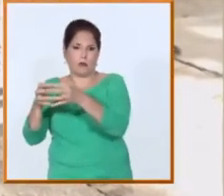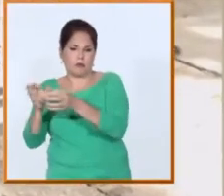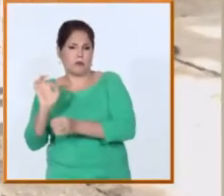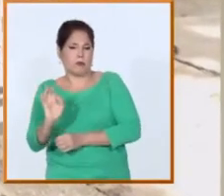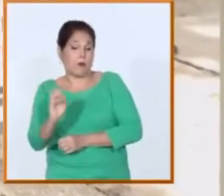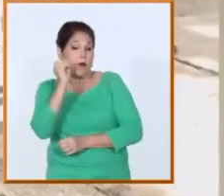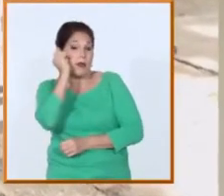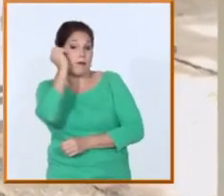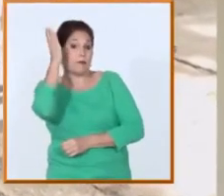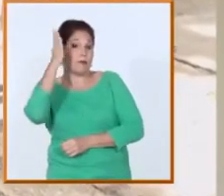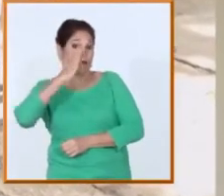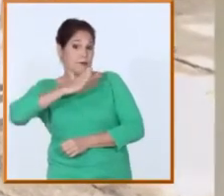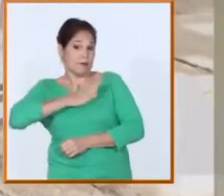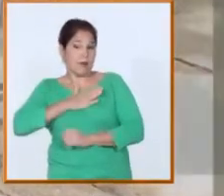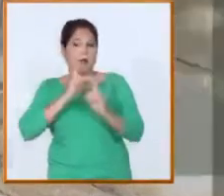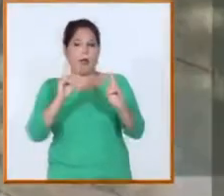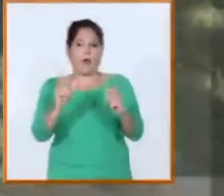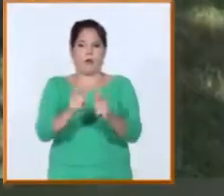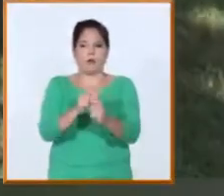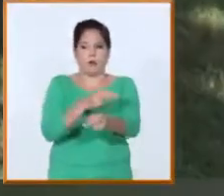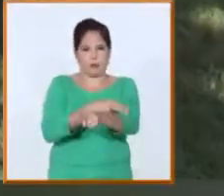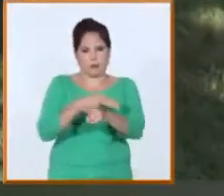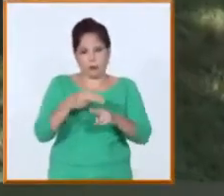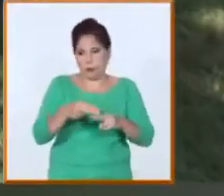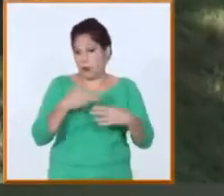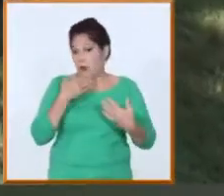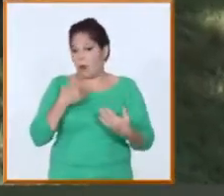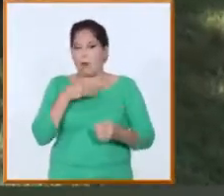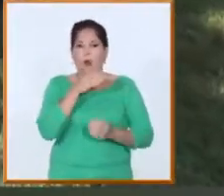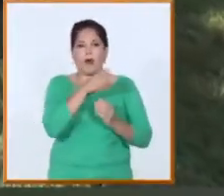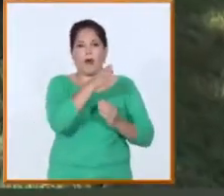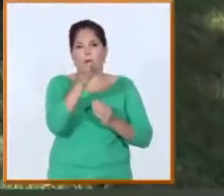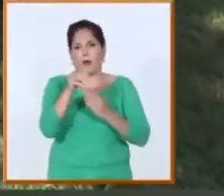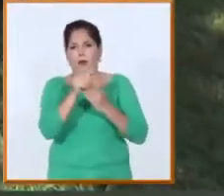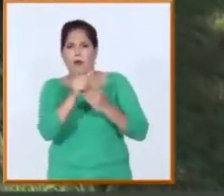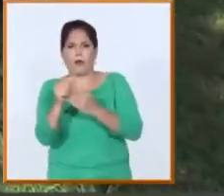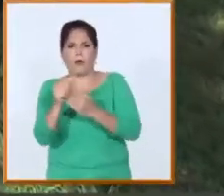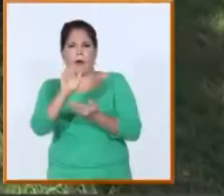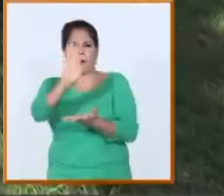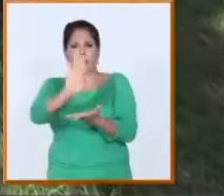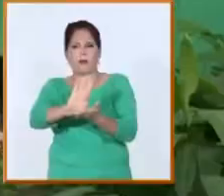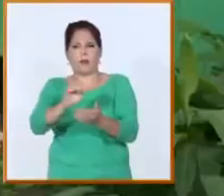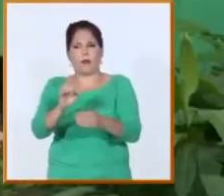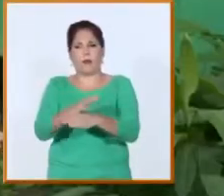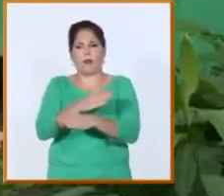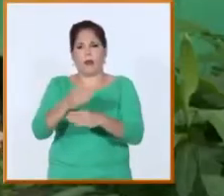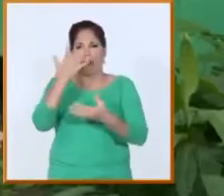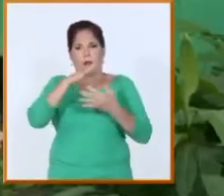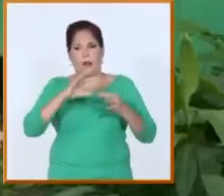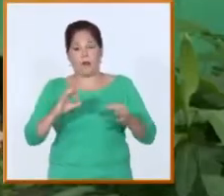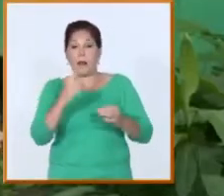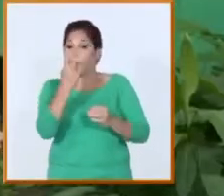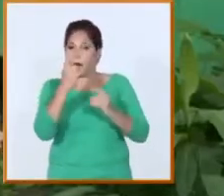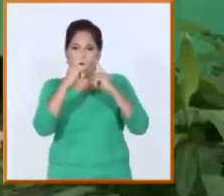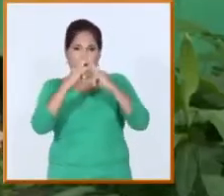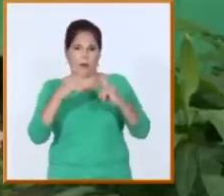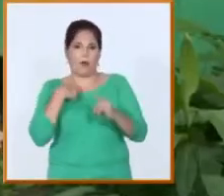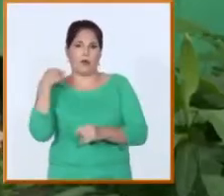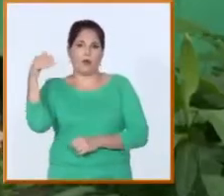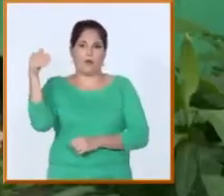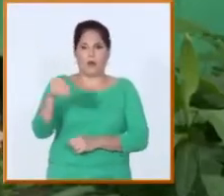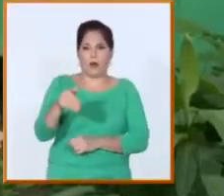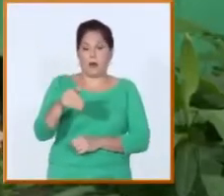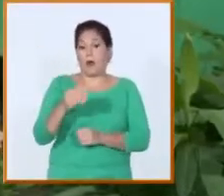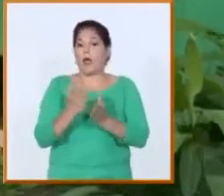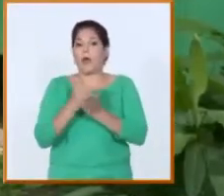iniciativa que incluyó encuentros con la historia a través de recorridos por varios monumentos de la provincia este es el primer campamento al que yo asisto por parte de la